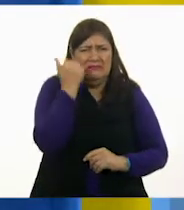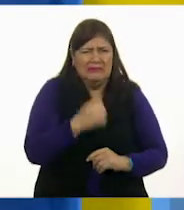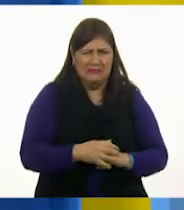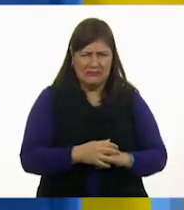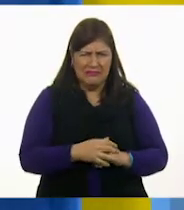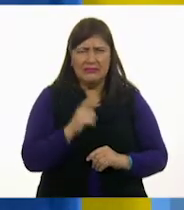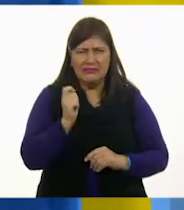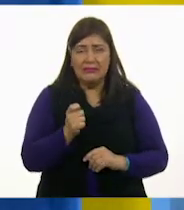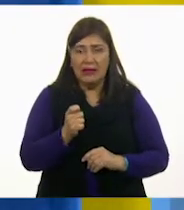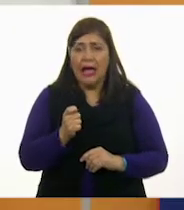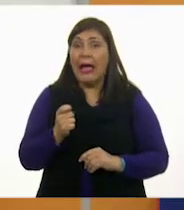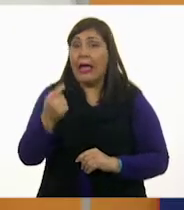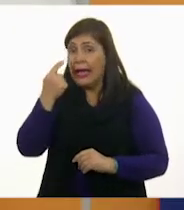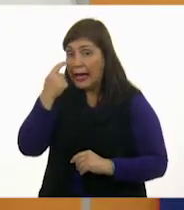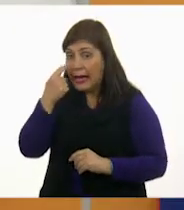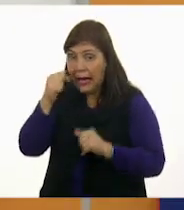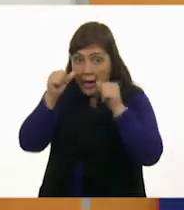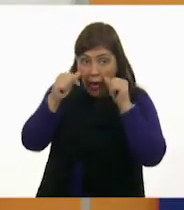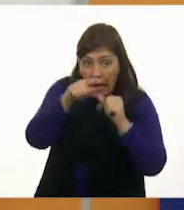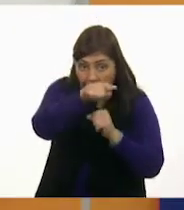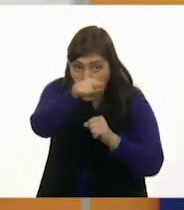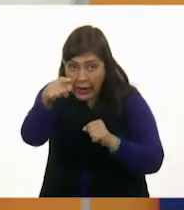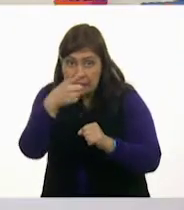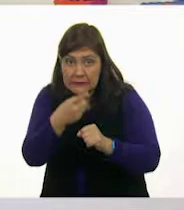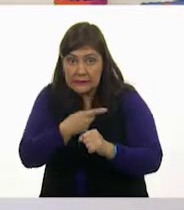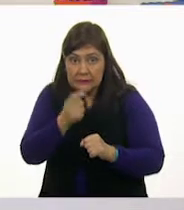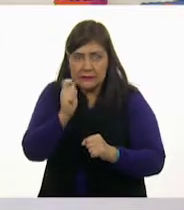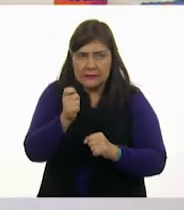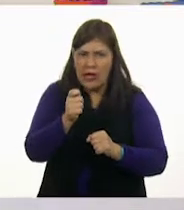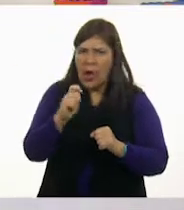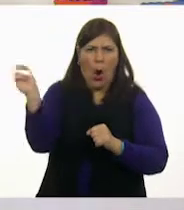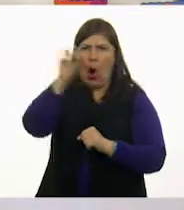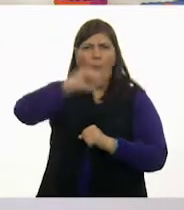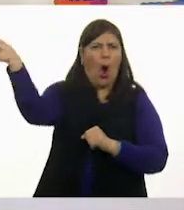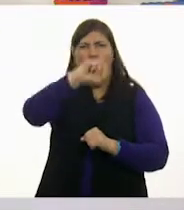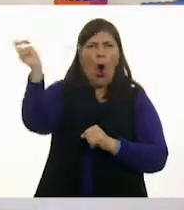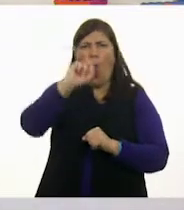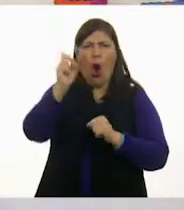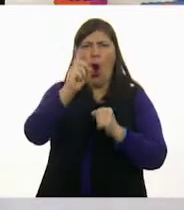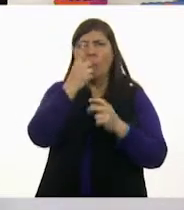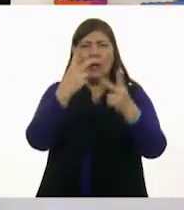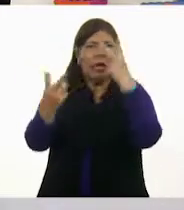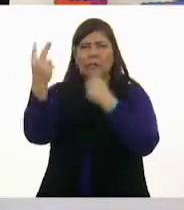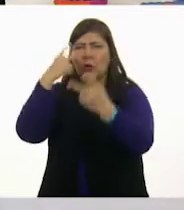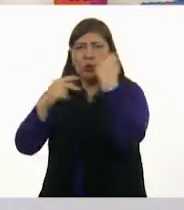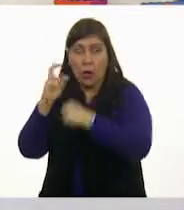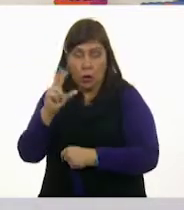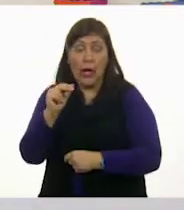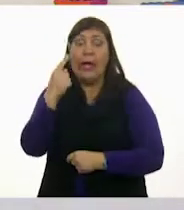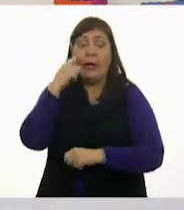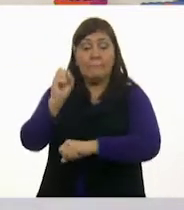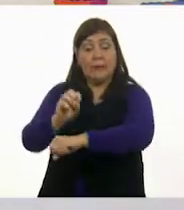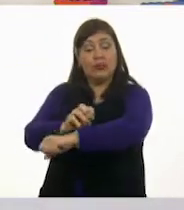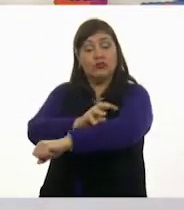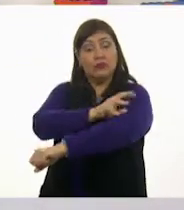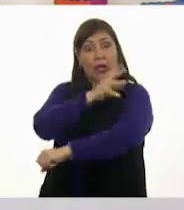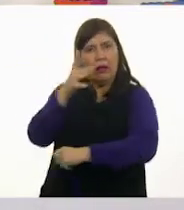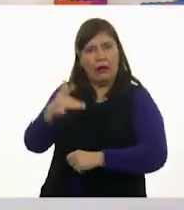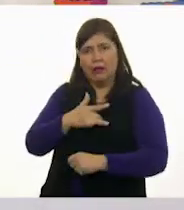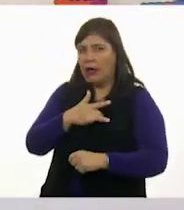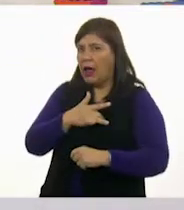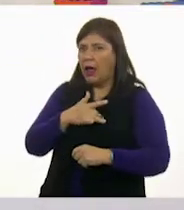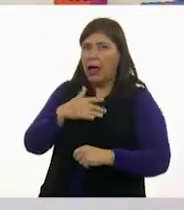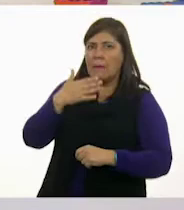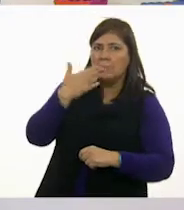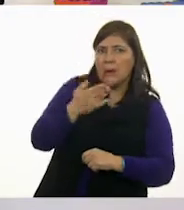Escucha. Escucha a los niños lo que dicen. Dicen que no. No. Porque las emociones no son